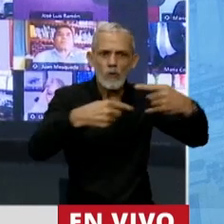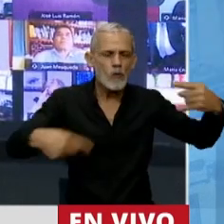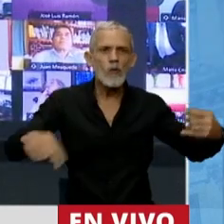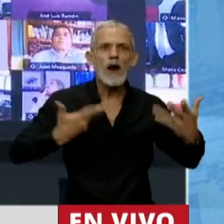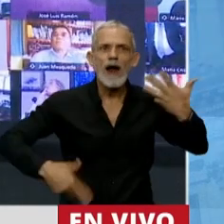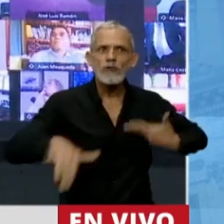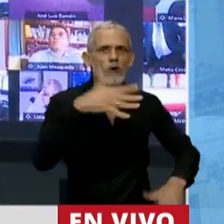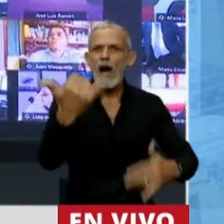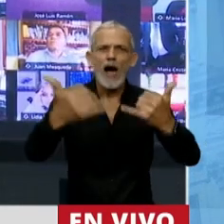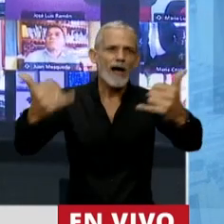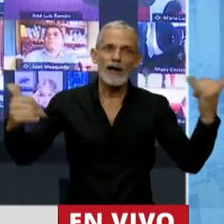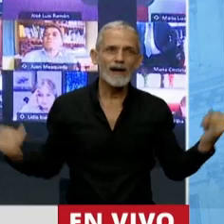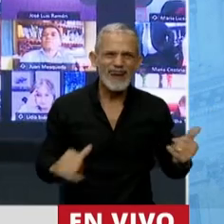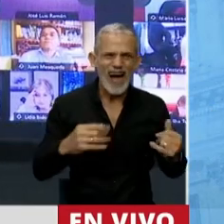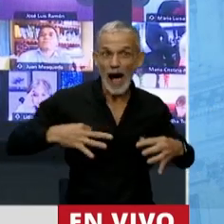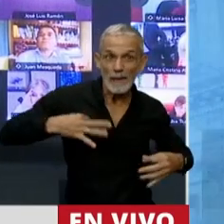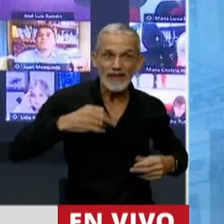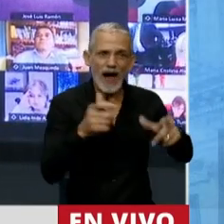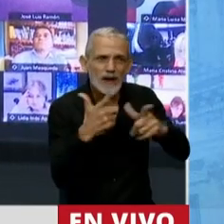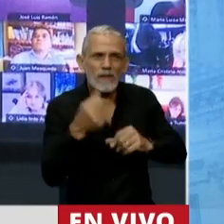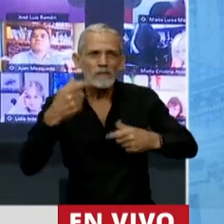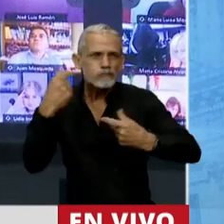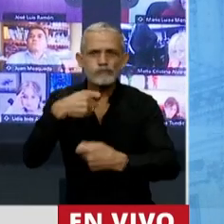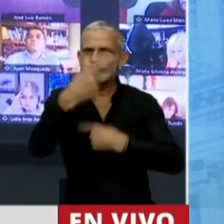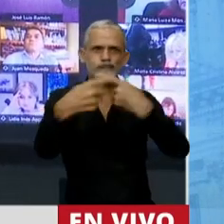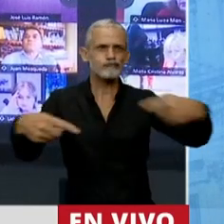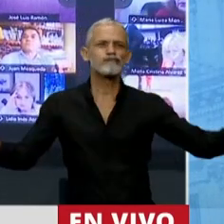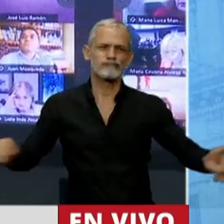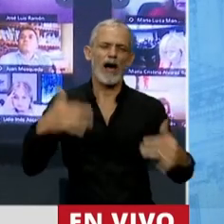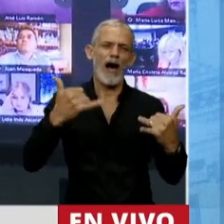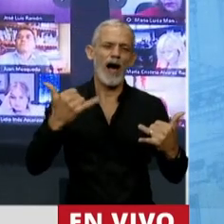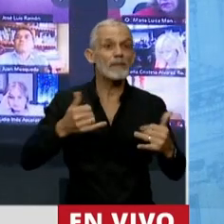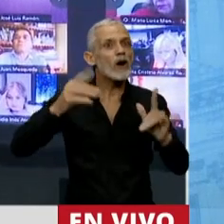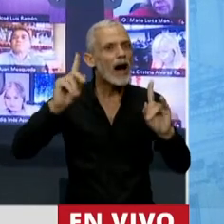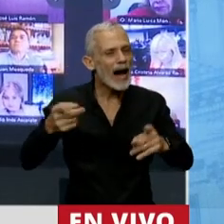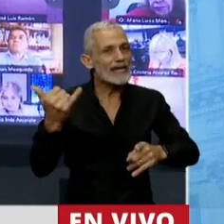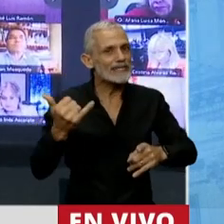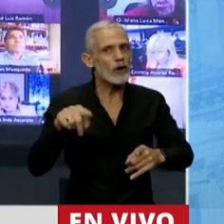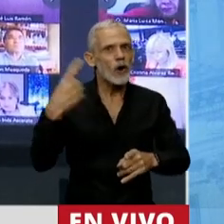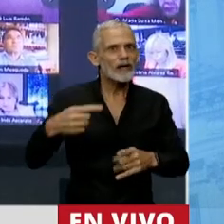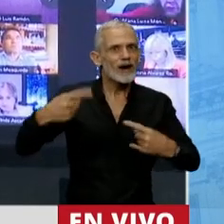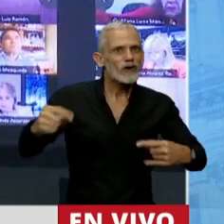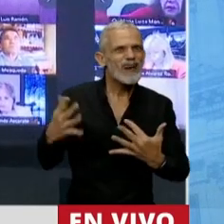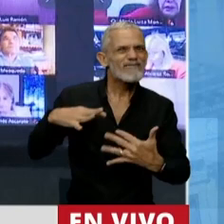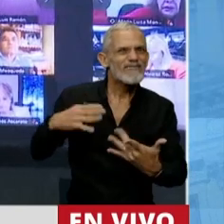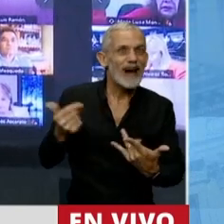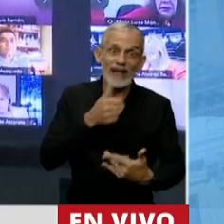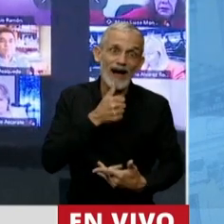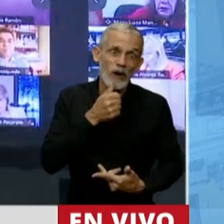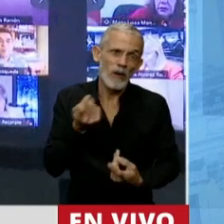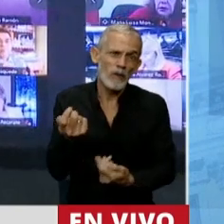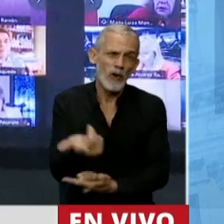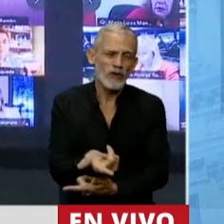naturales con una biodiversidad única, pero que a la vez sufre la escasez de otros recursos esenciales, como el agua.